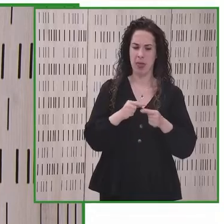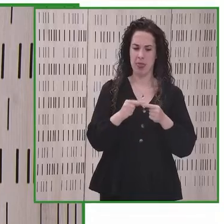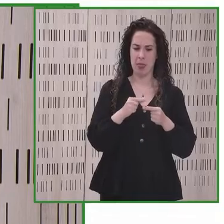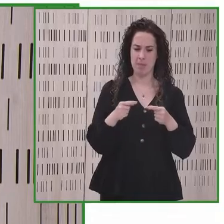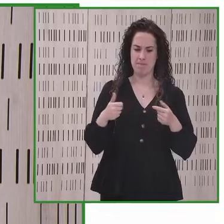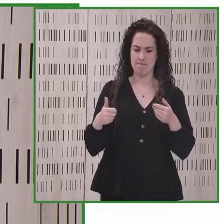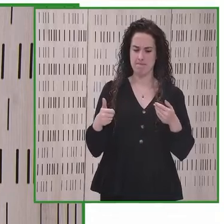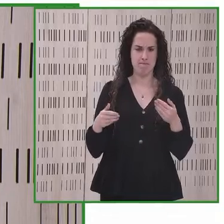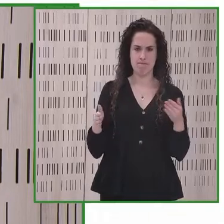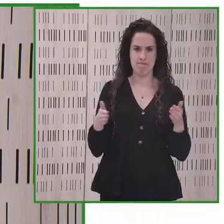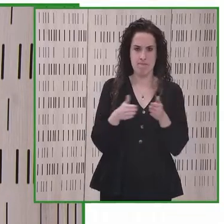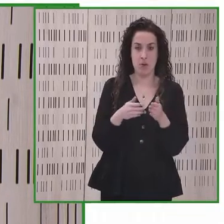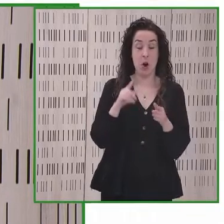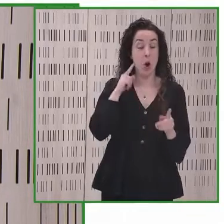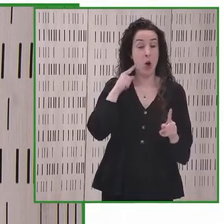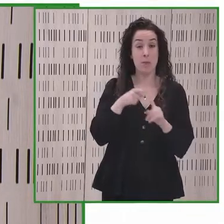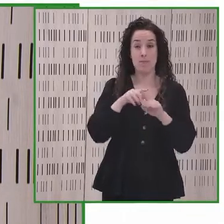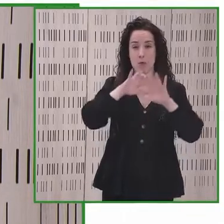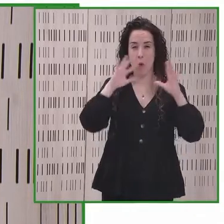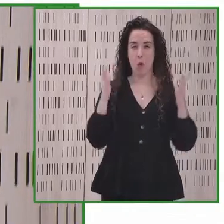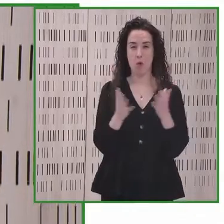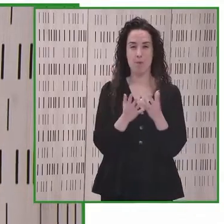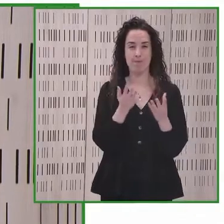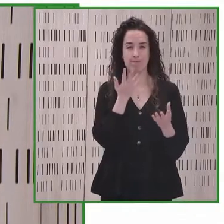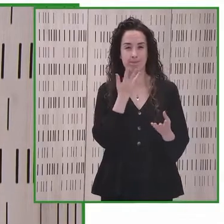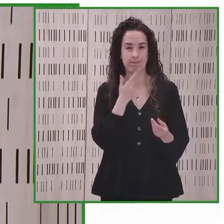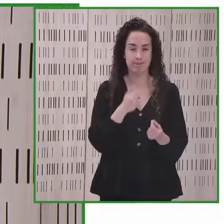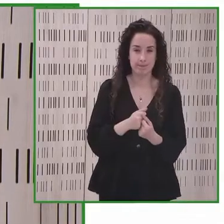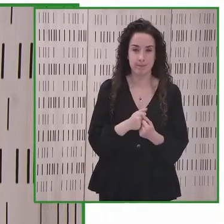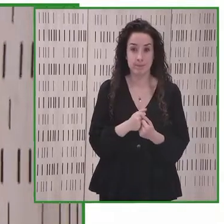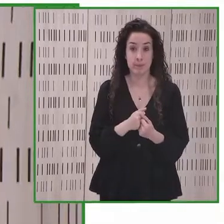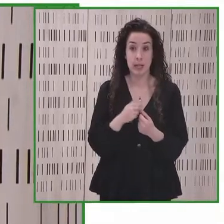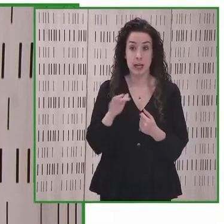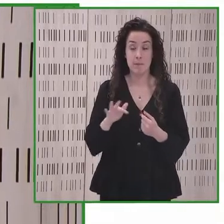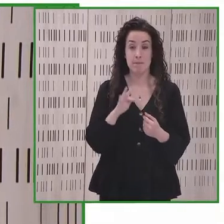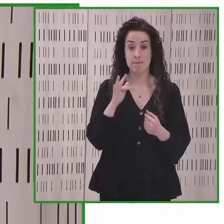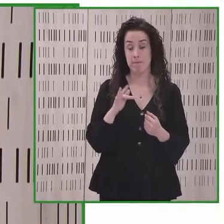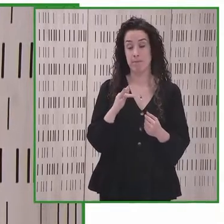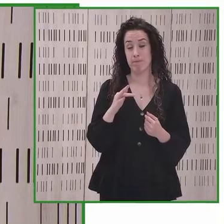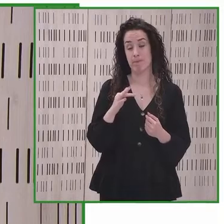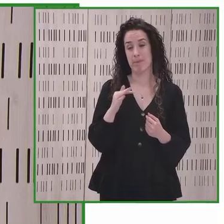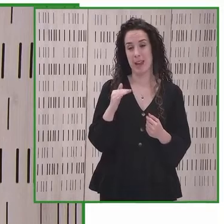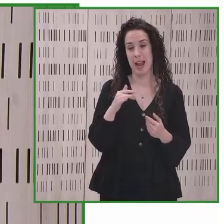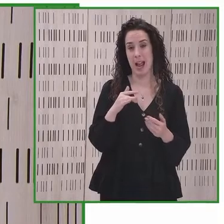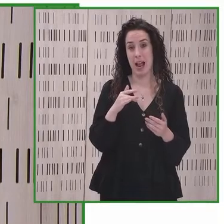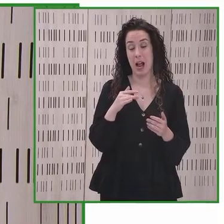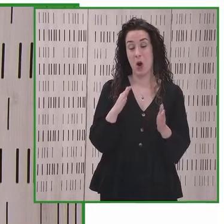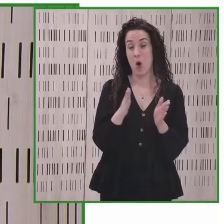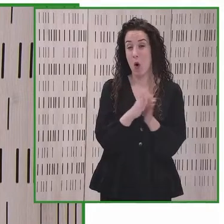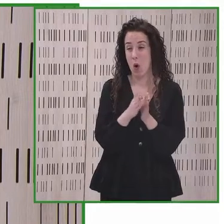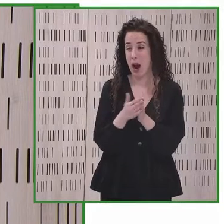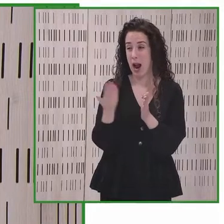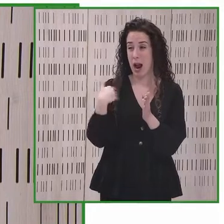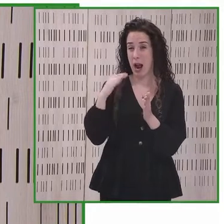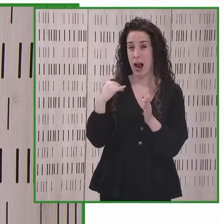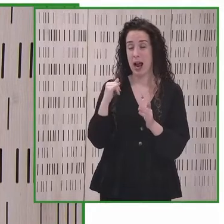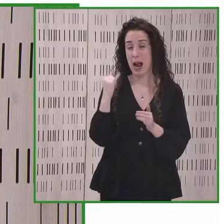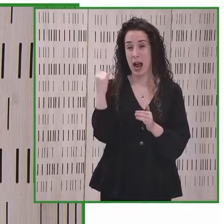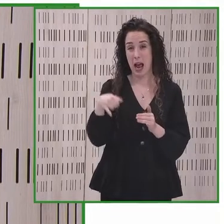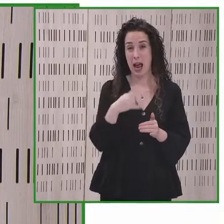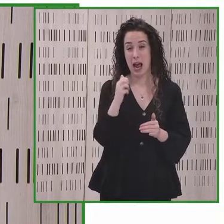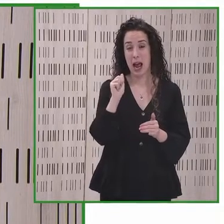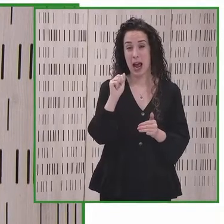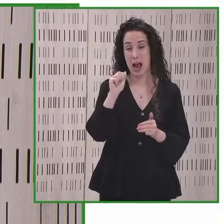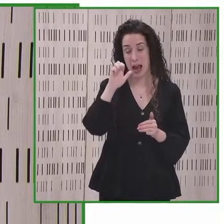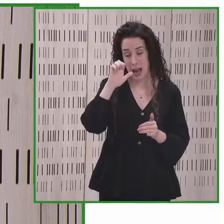barreras para conocer el mundo Ahí tendremos por ejemplo también la moderación de Jesús Hernández que ya hemos escuchado todos ustedes que es el director de